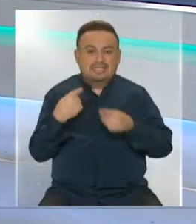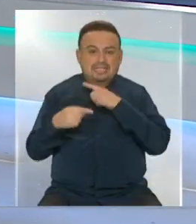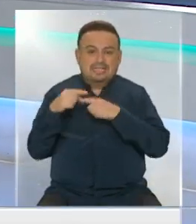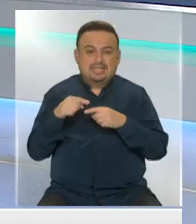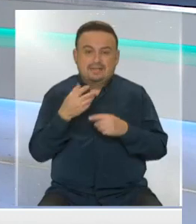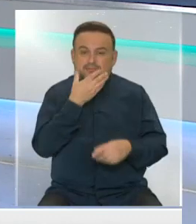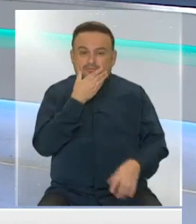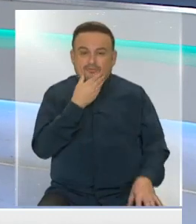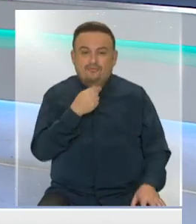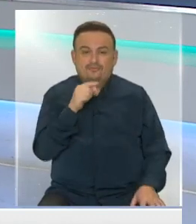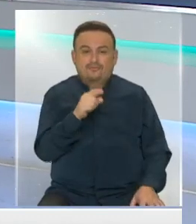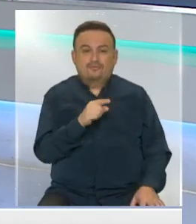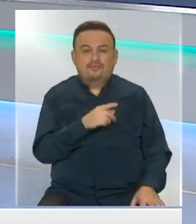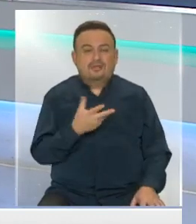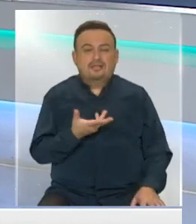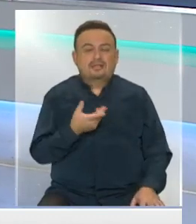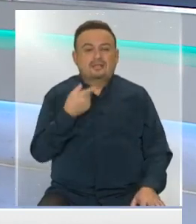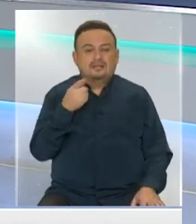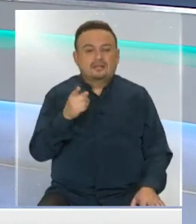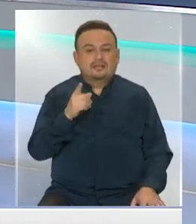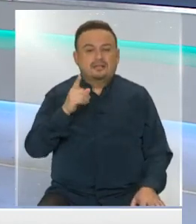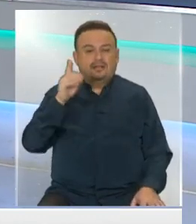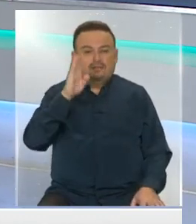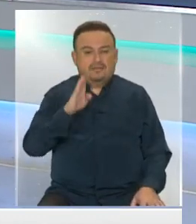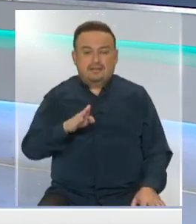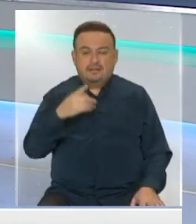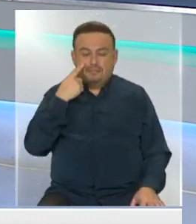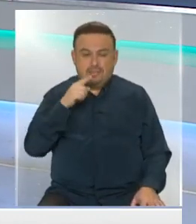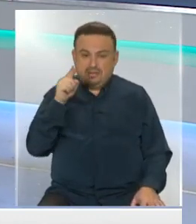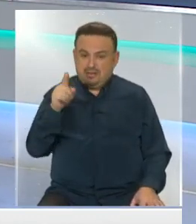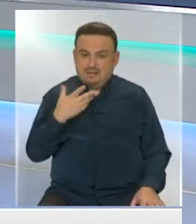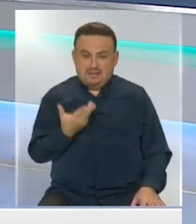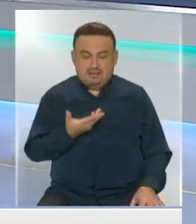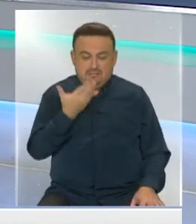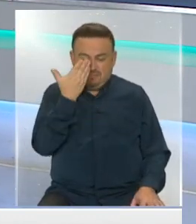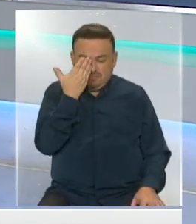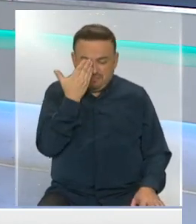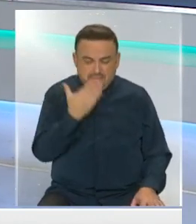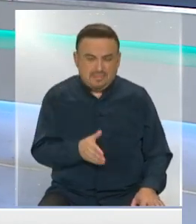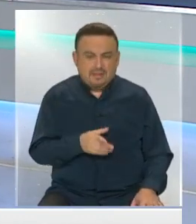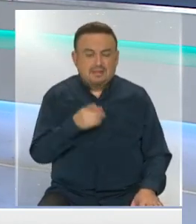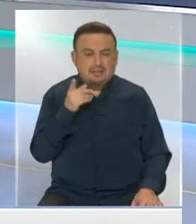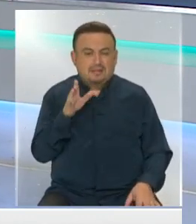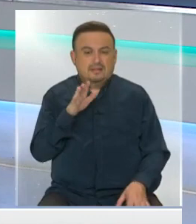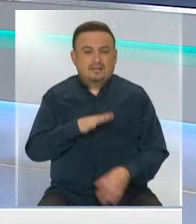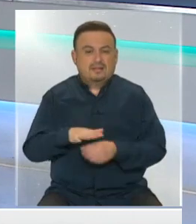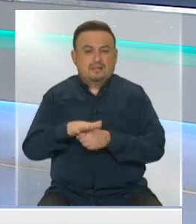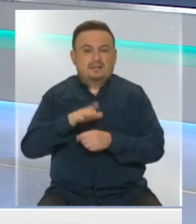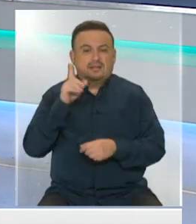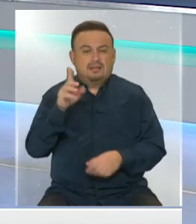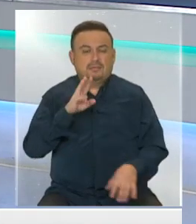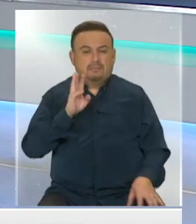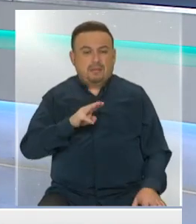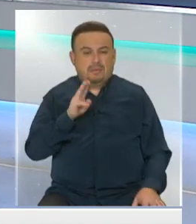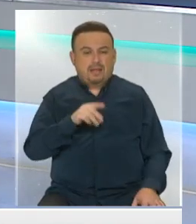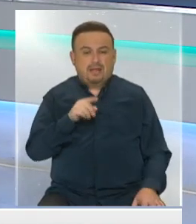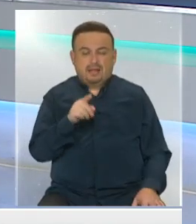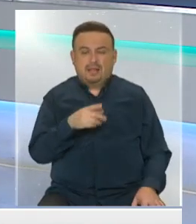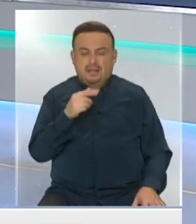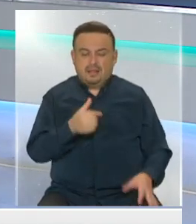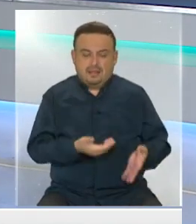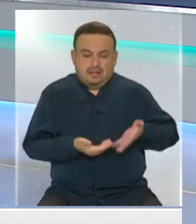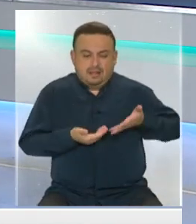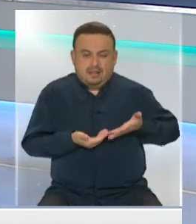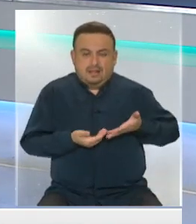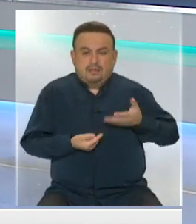muy muy bonita que nos llega desde ese país a pesar de lo mal que lo han pasado. La mamá pudo coger